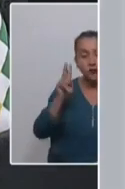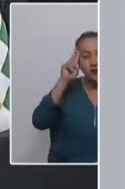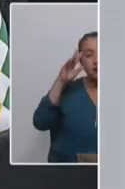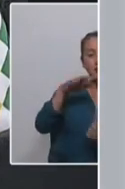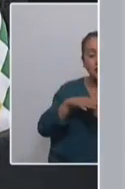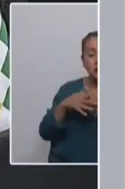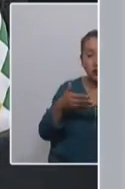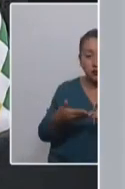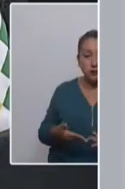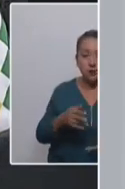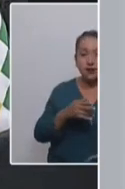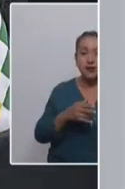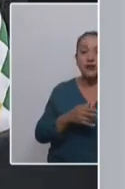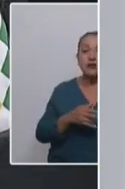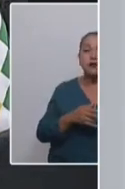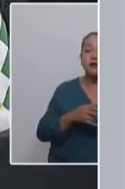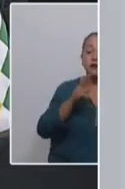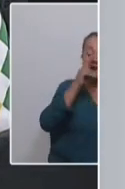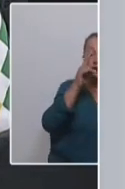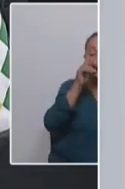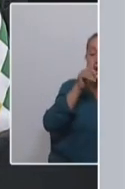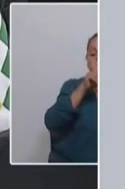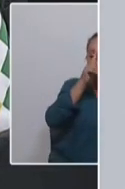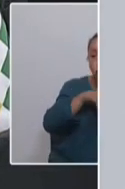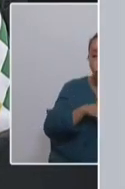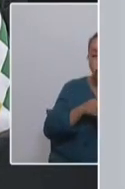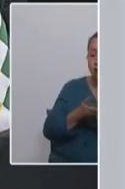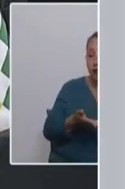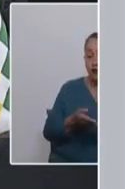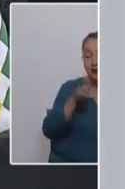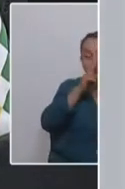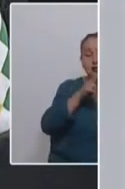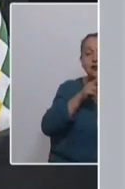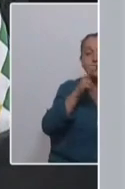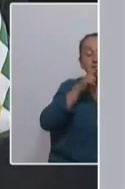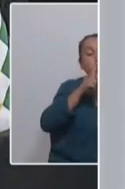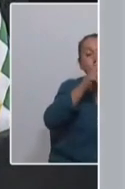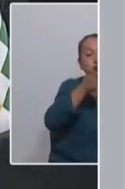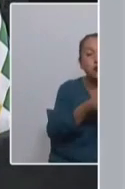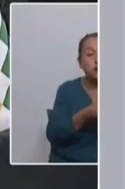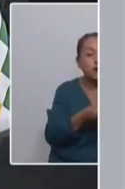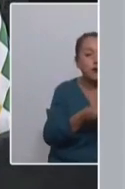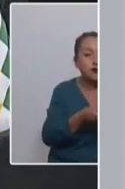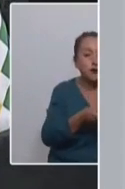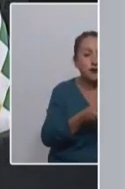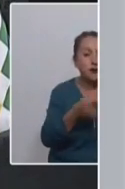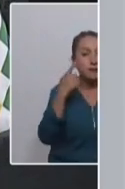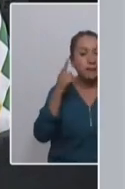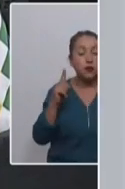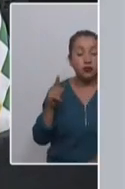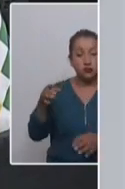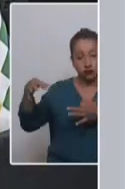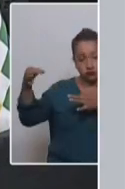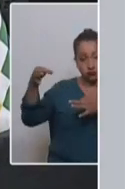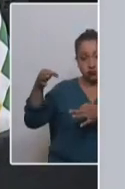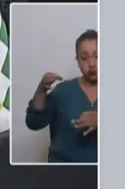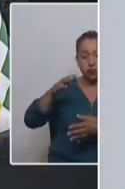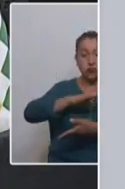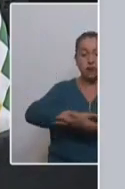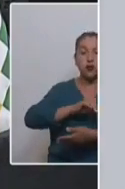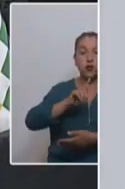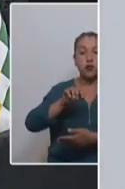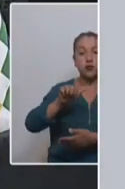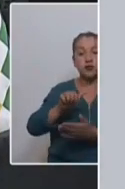tenido bastante ruido, bastantes comentarios, por lo menos las intervenciones de los convencionales y las convencionales constituyentes, han ido en ese tono,